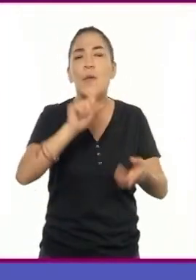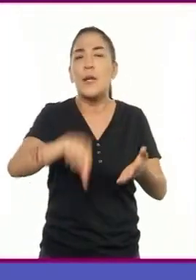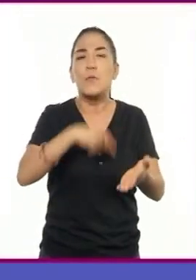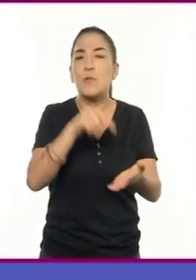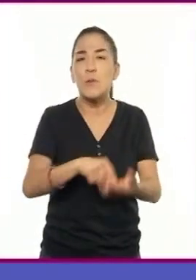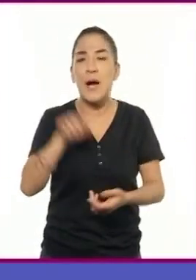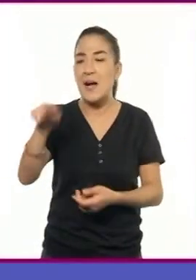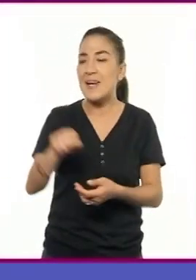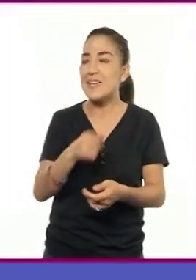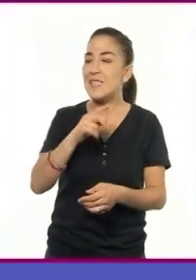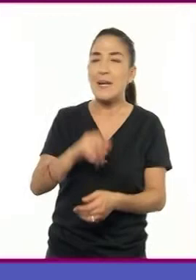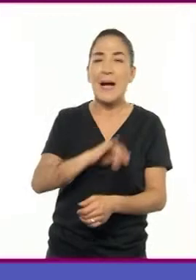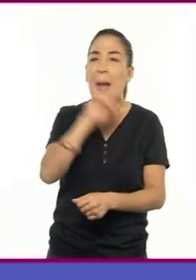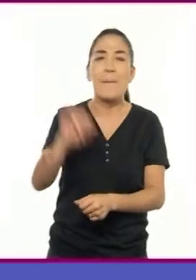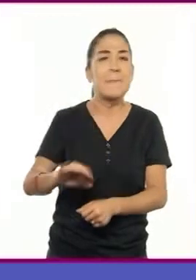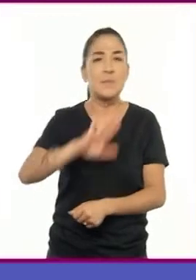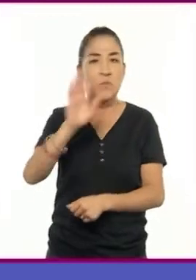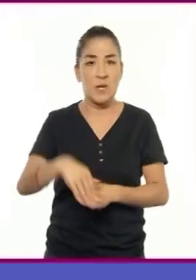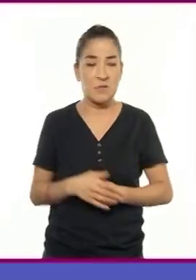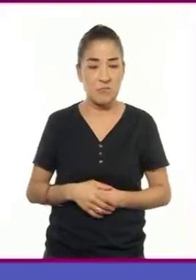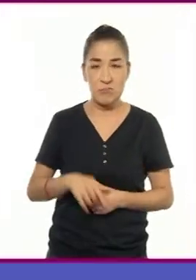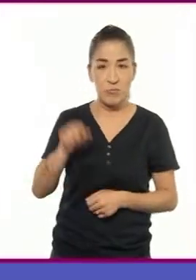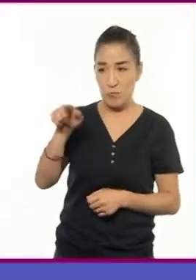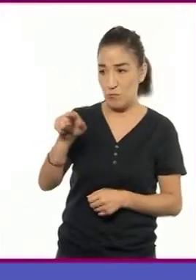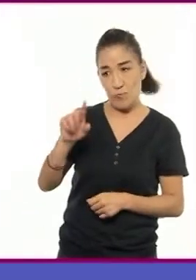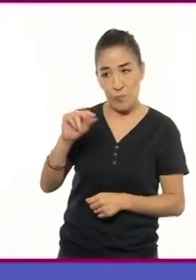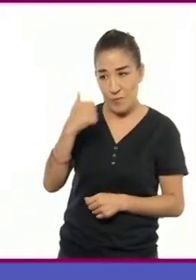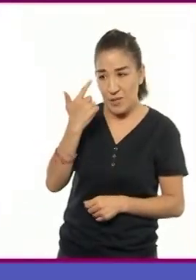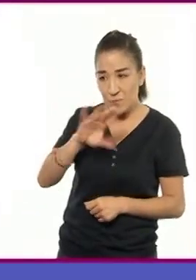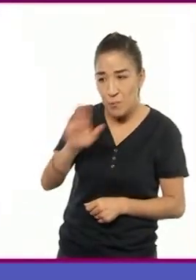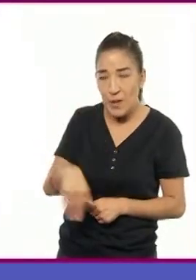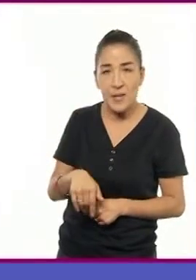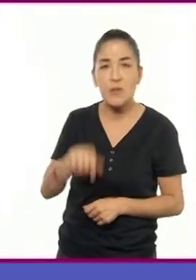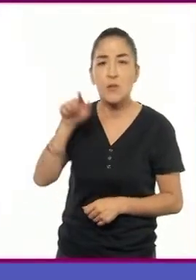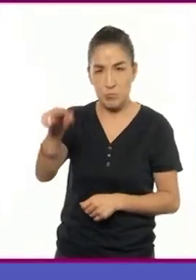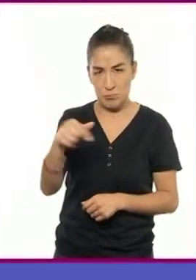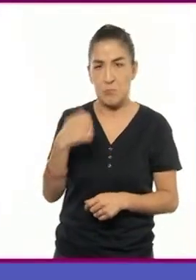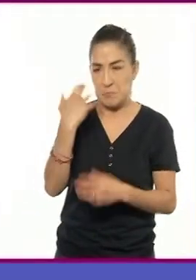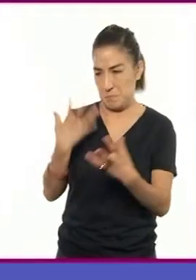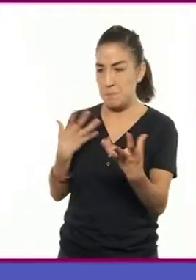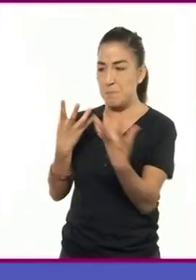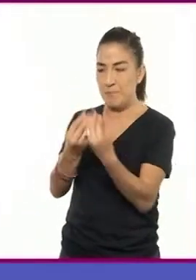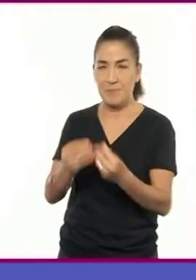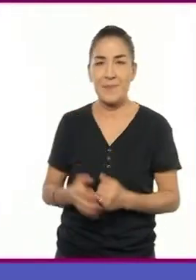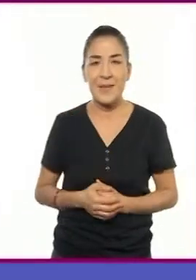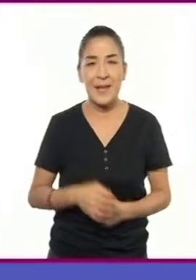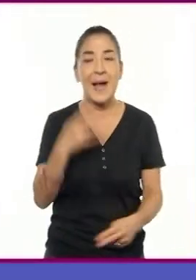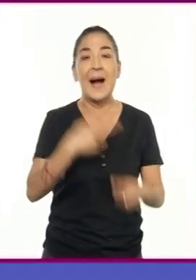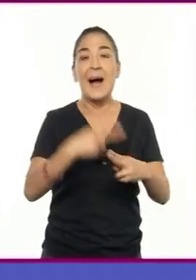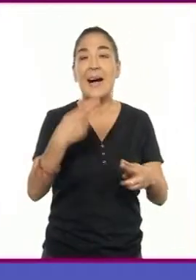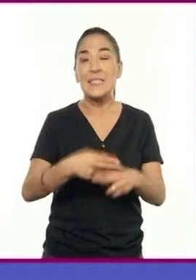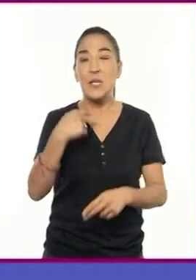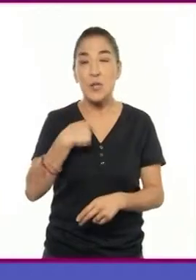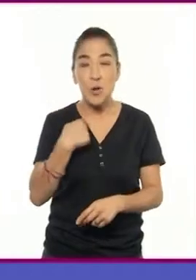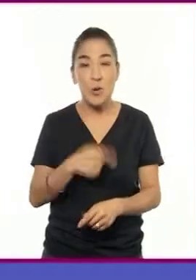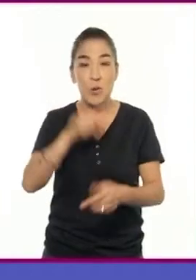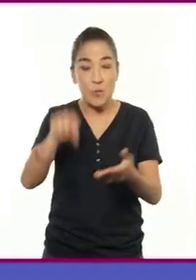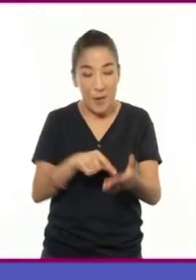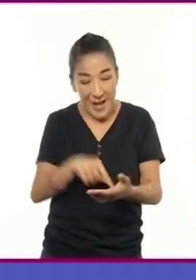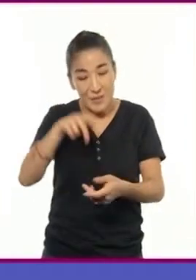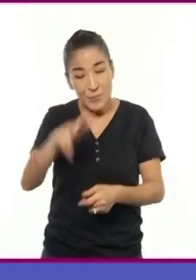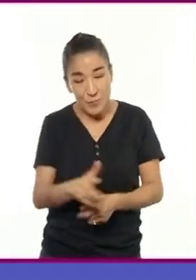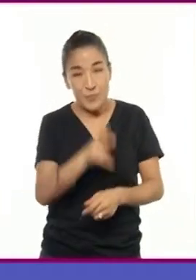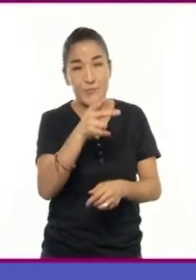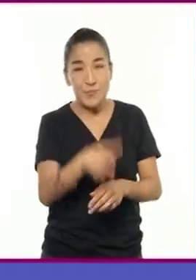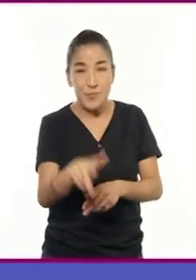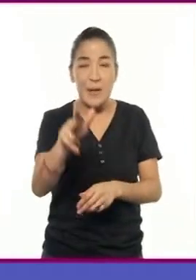¿No quieres morir? Quédate conmigo. Hasta que yo termine de transportar con mi carretilla toda la montaña,